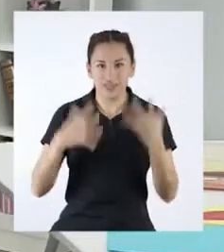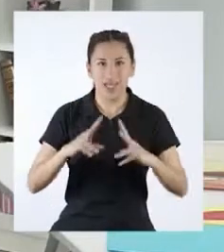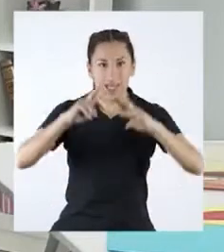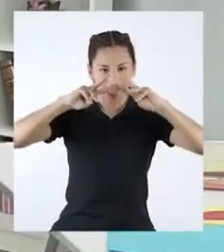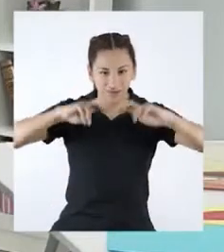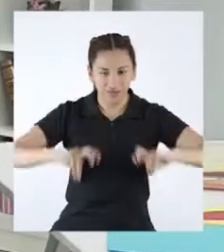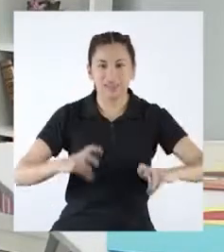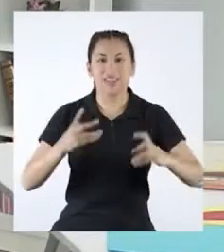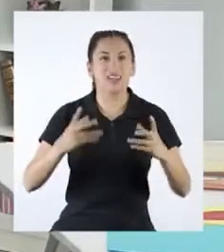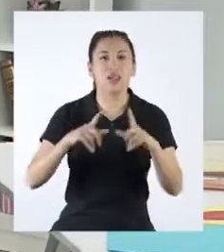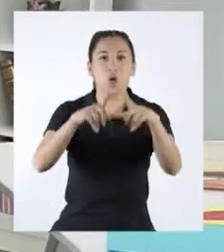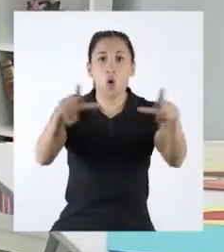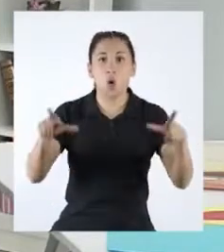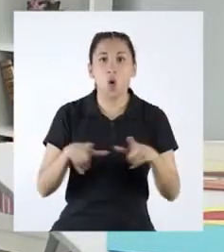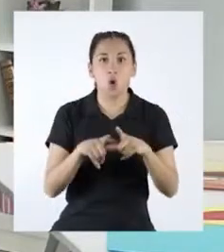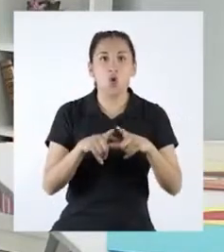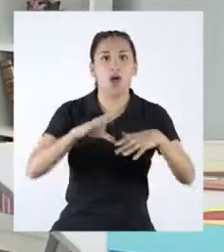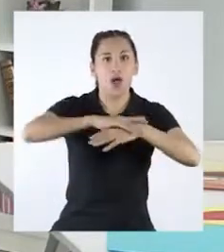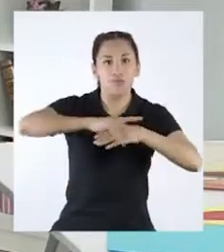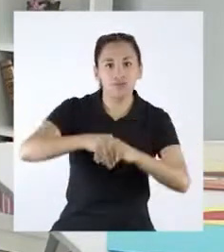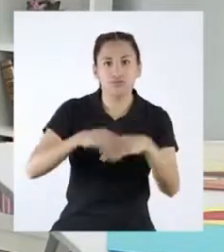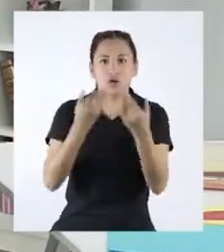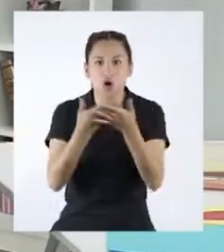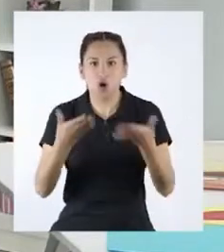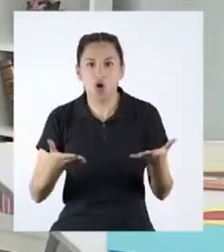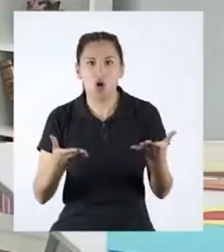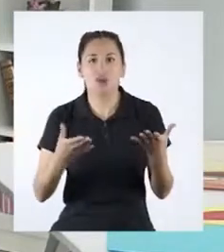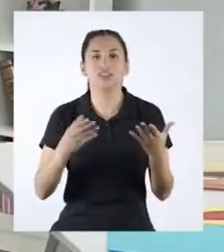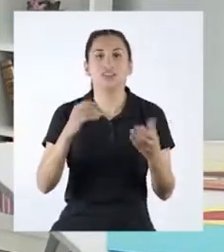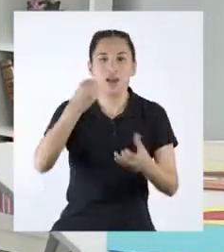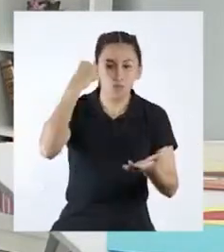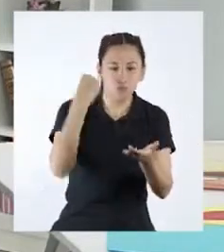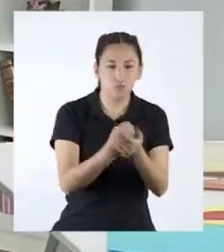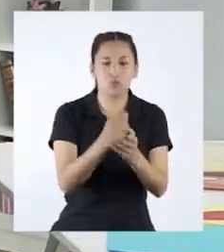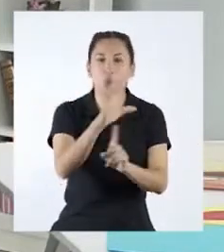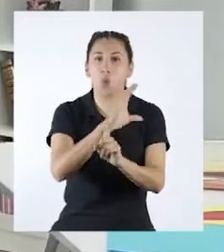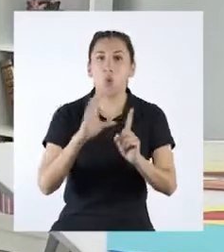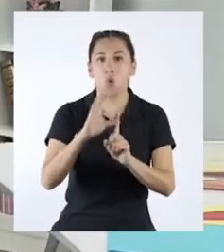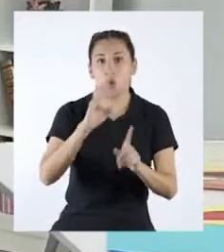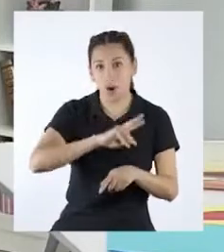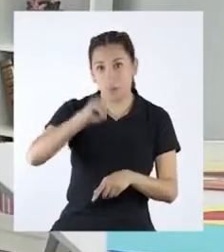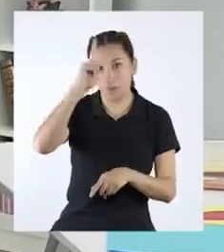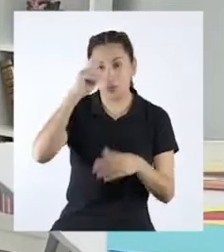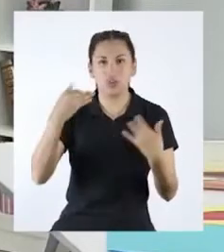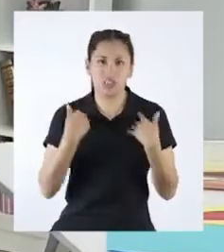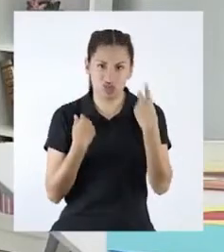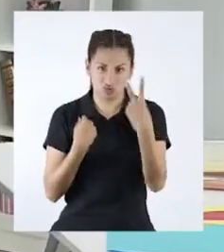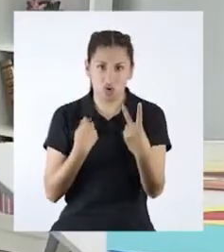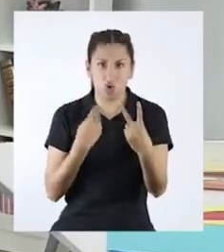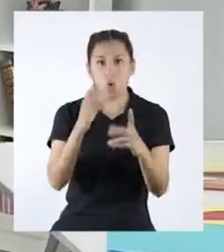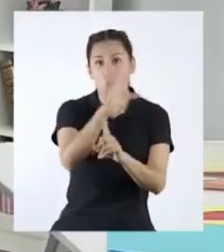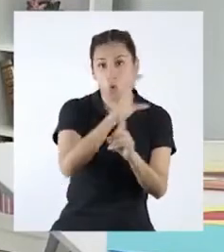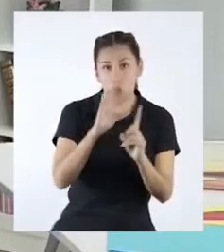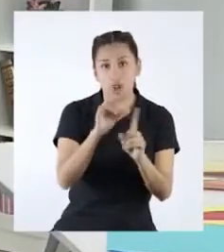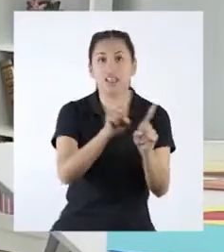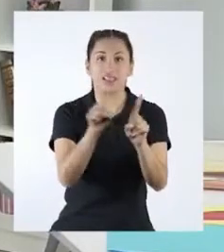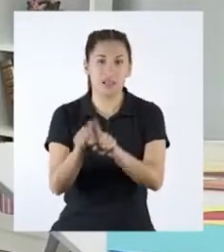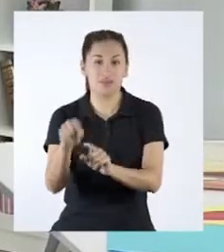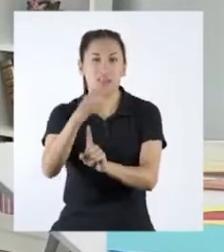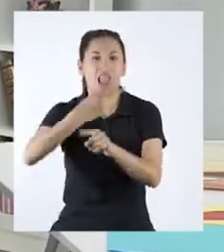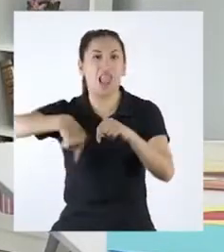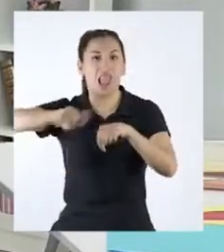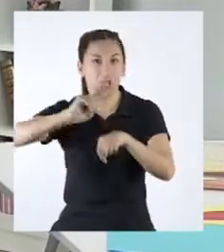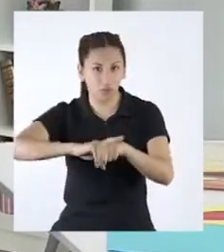Hoy investigamos los patrimonios. Sabemos hasta ahora que existen patrimonios culturales y naturales. Con